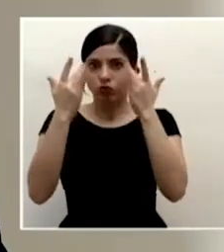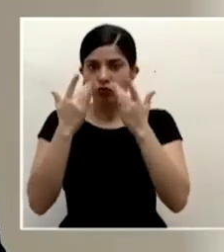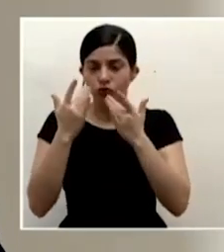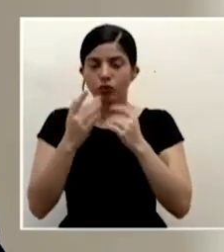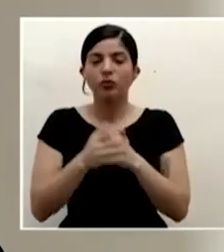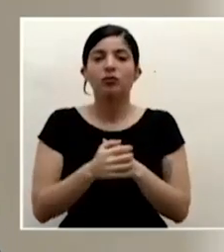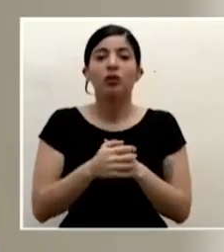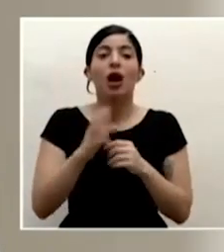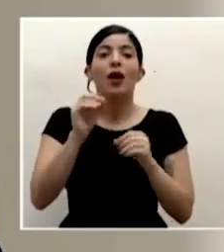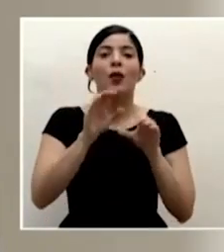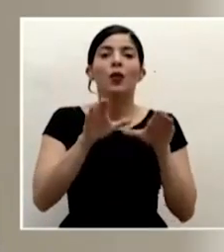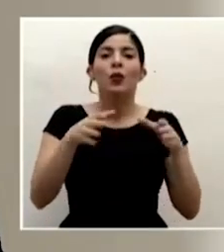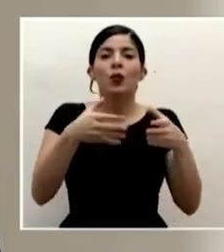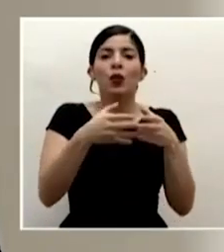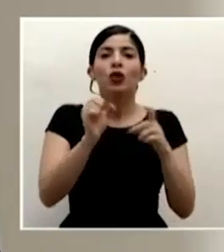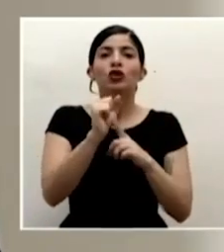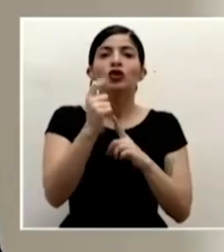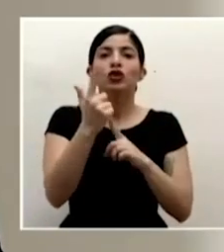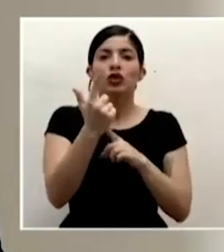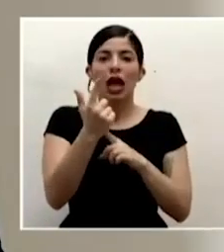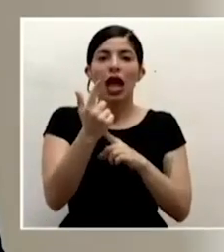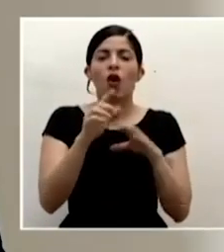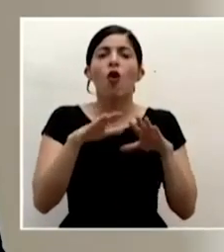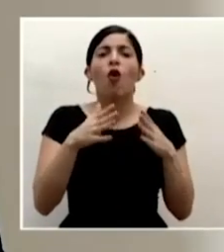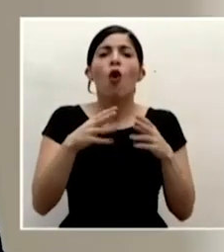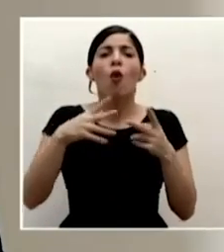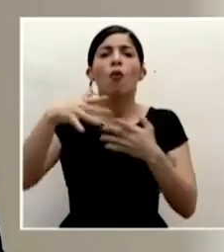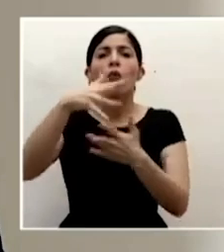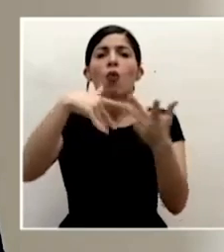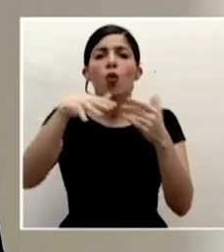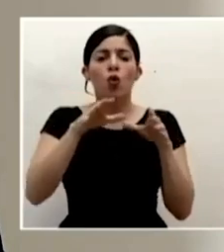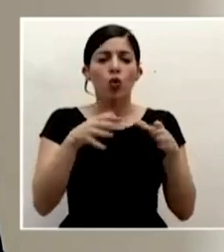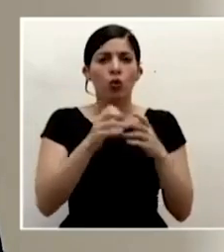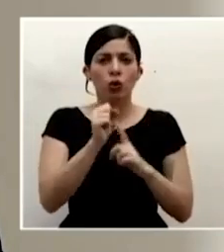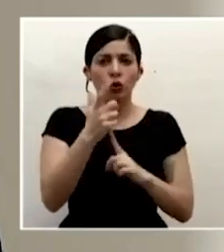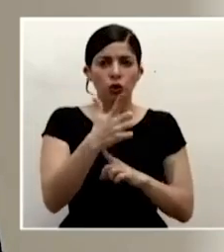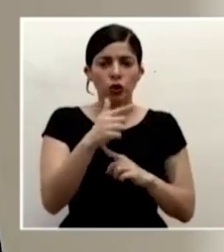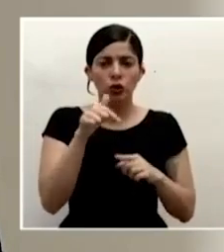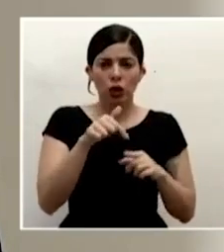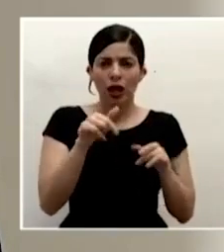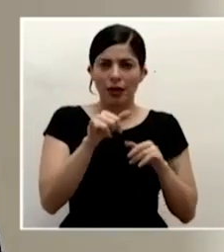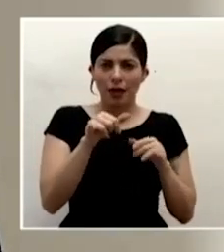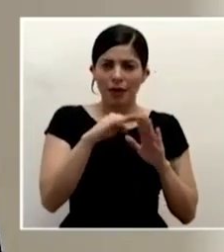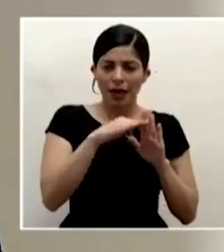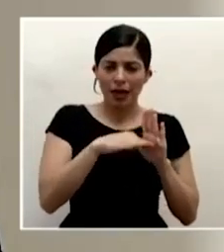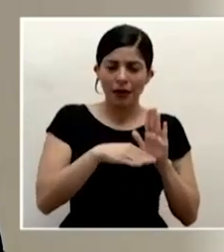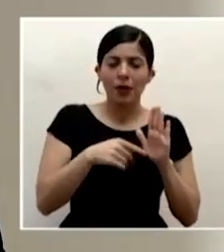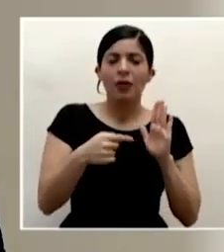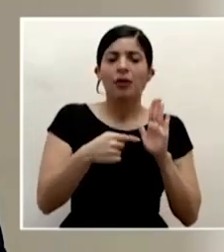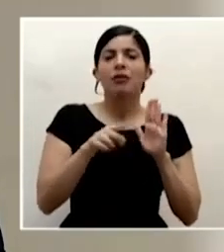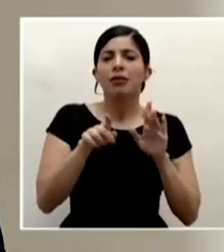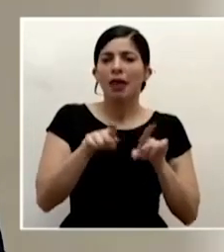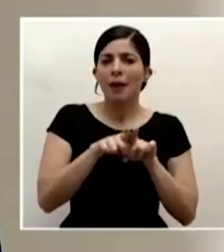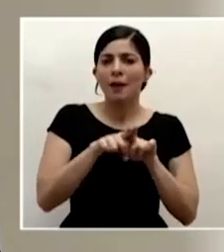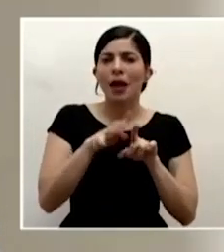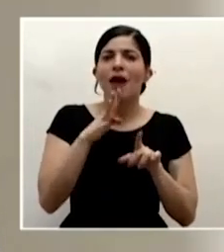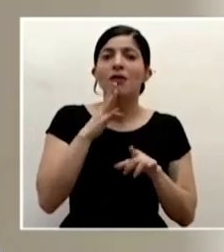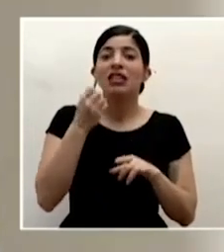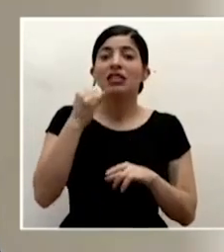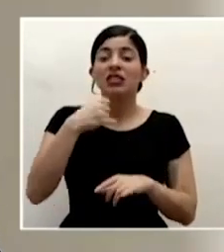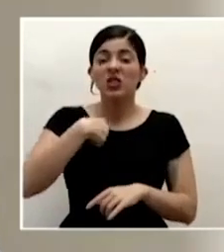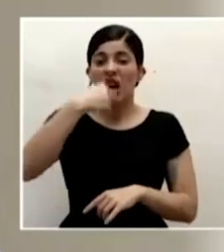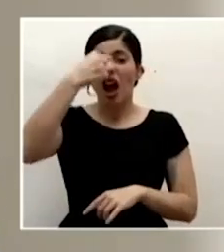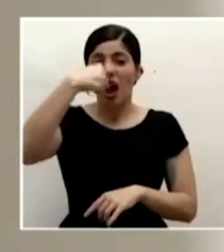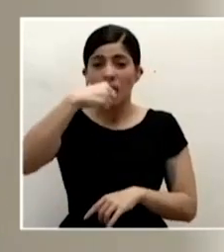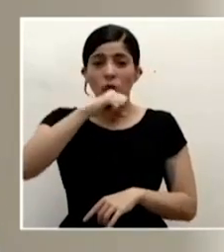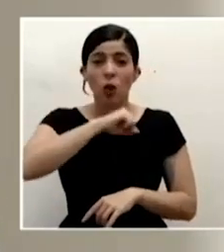burbuja social, de cómo movilizarnos, igualmente del asunto de si van a estornudar o